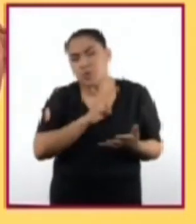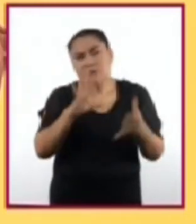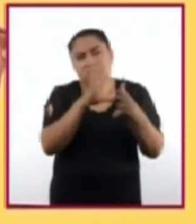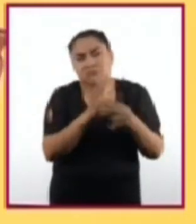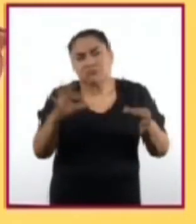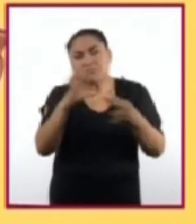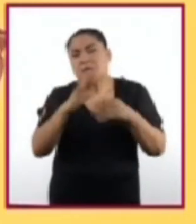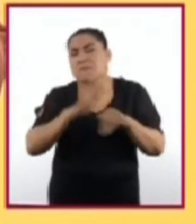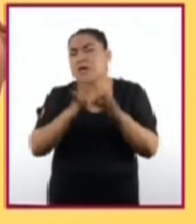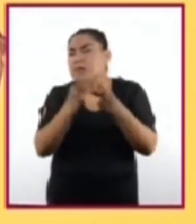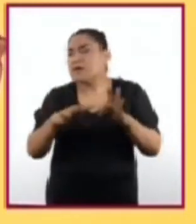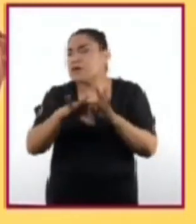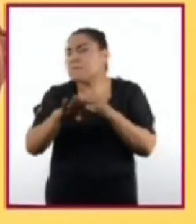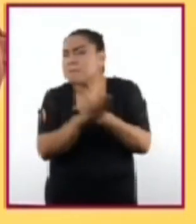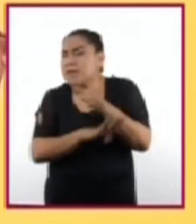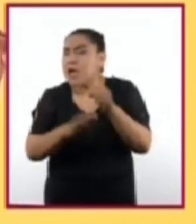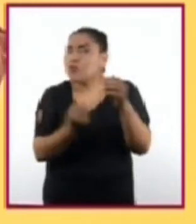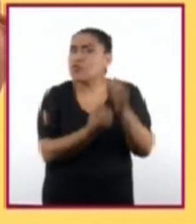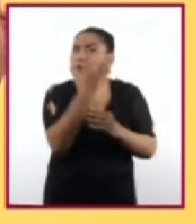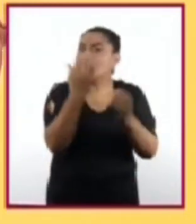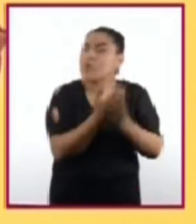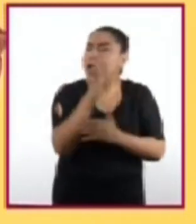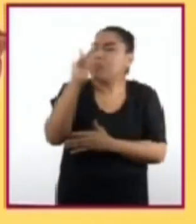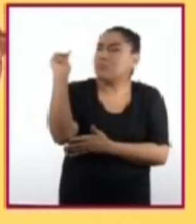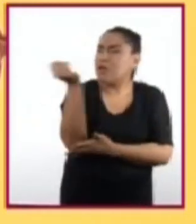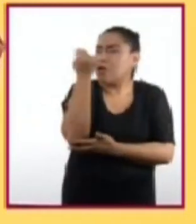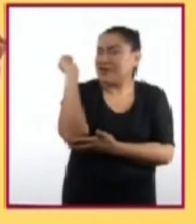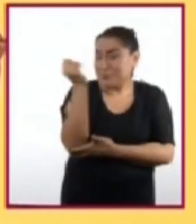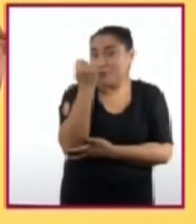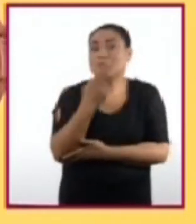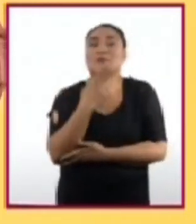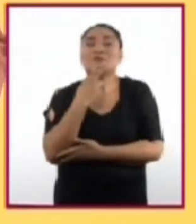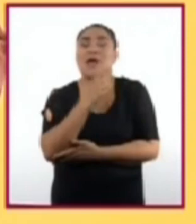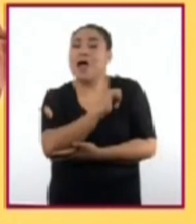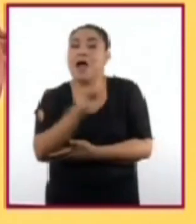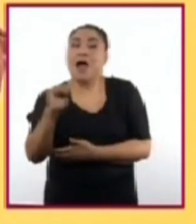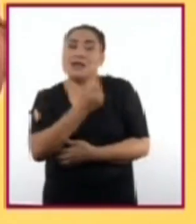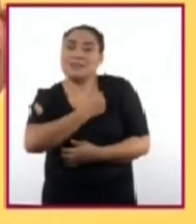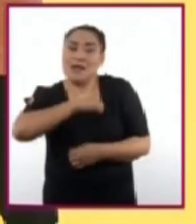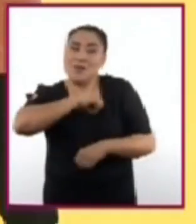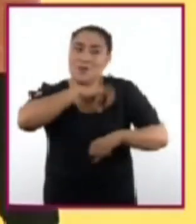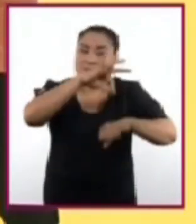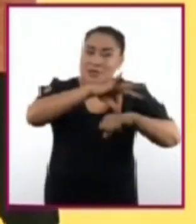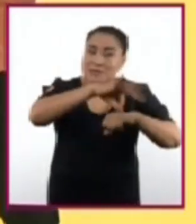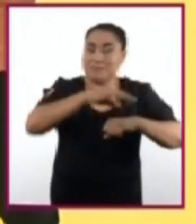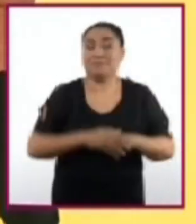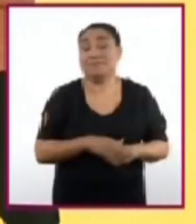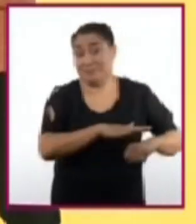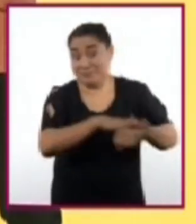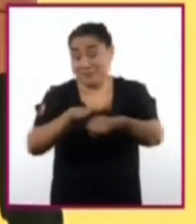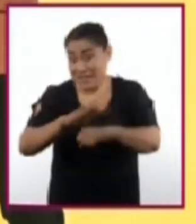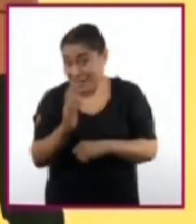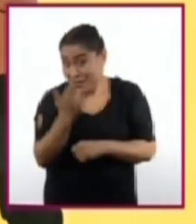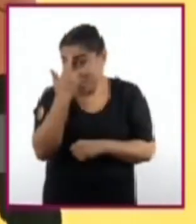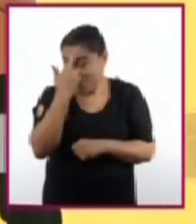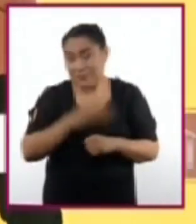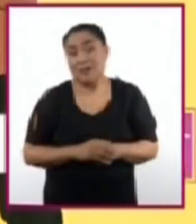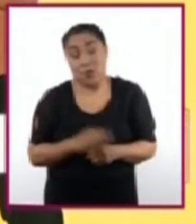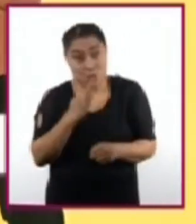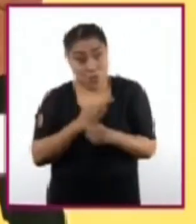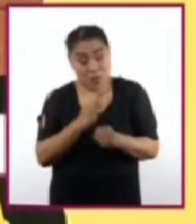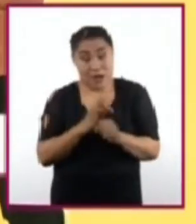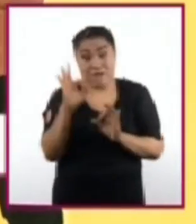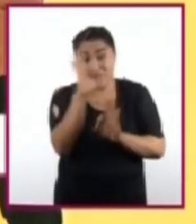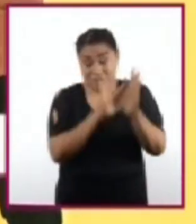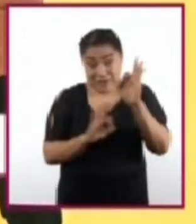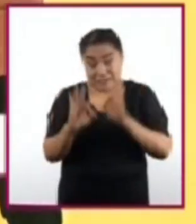principios básicos de algunos desarrollos tecnológicos que se aplican en el campo de la salud. Recuerda que ahora sabes que la física